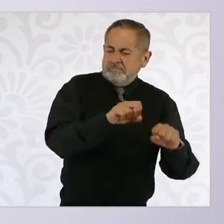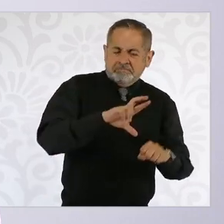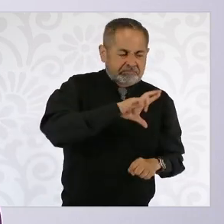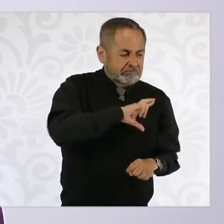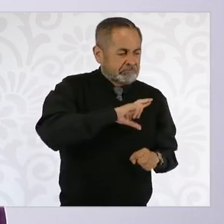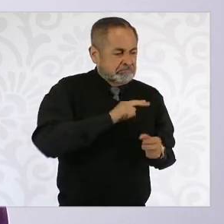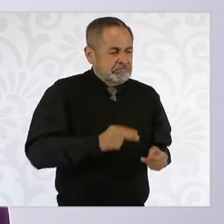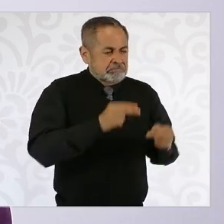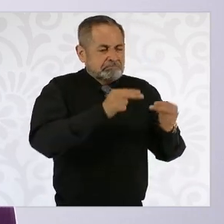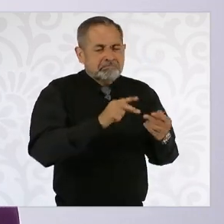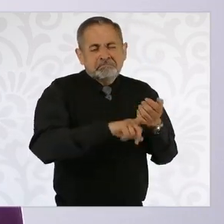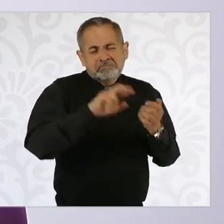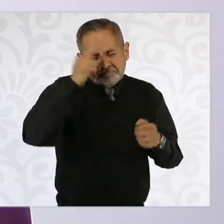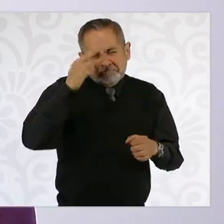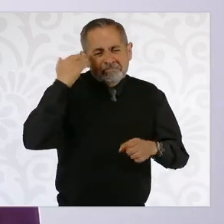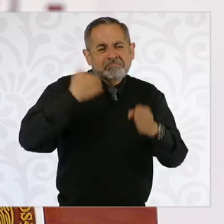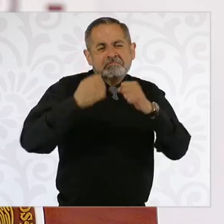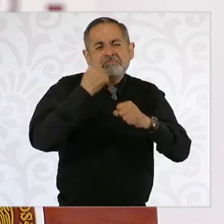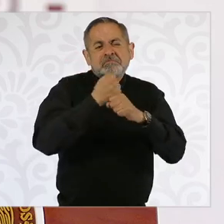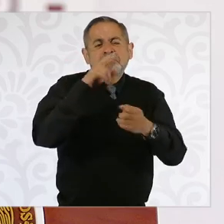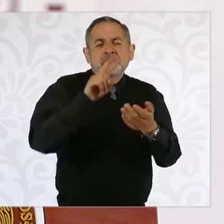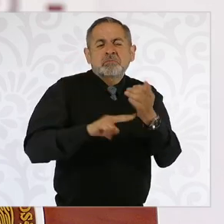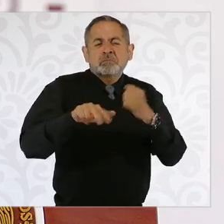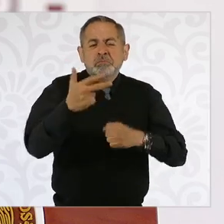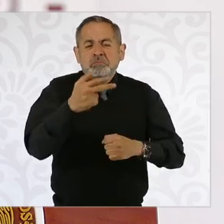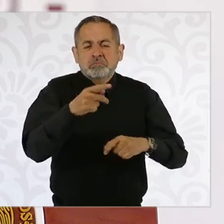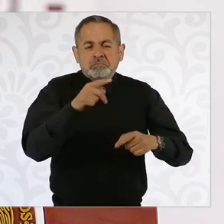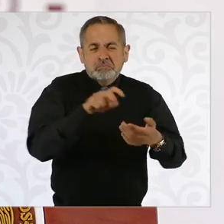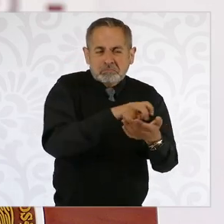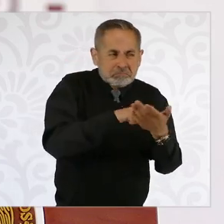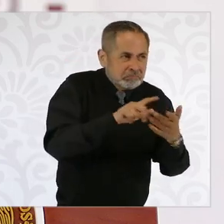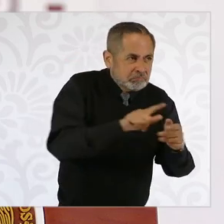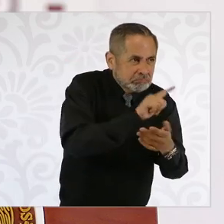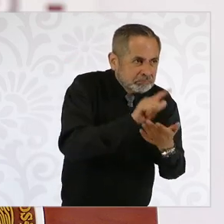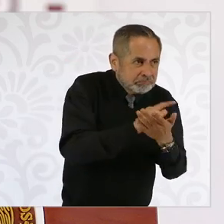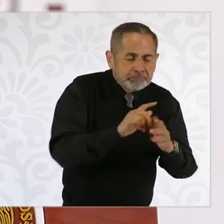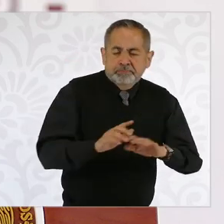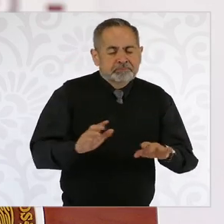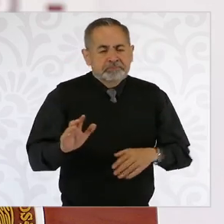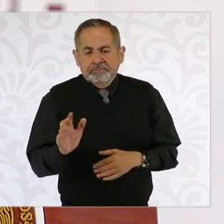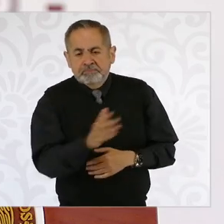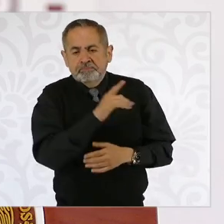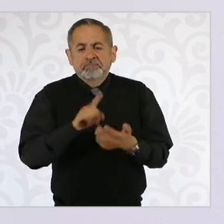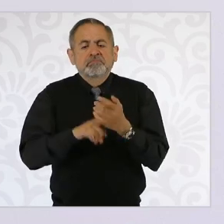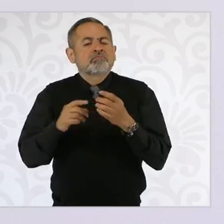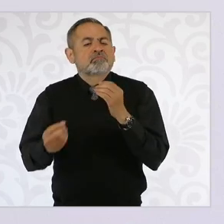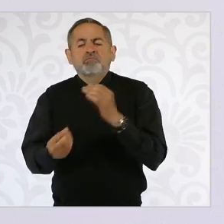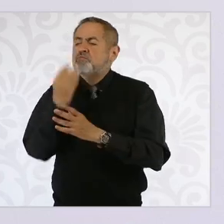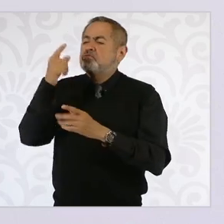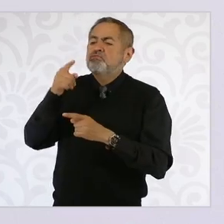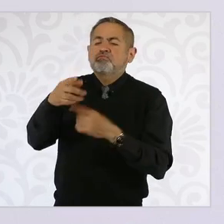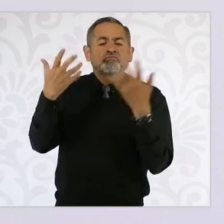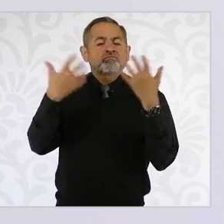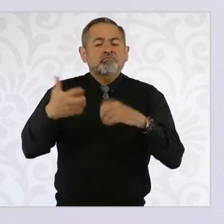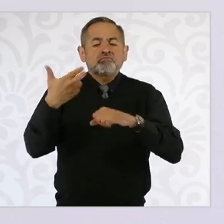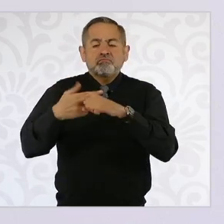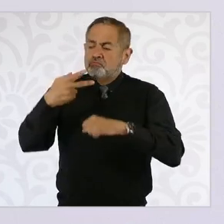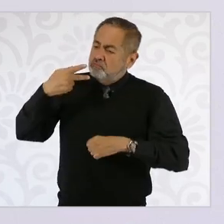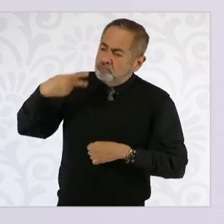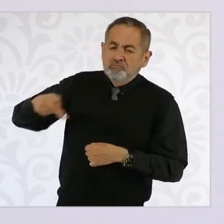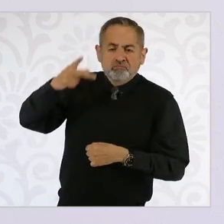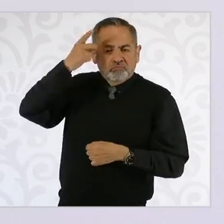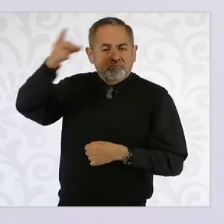la reforma del 2013. Entonces, fortalecer a las empresas públicas como empresas públicas,